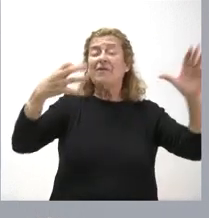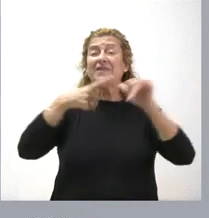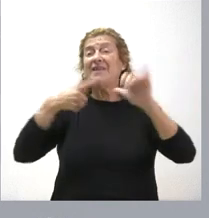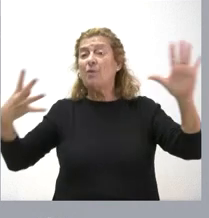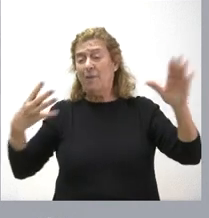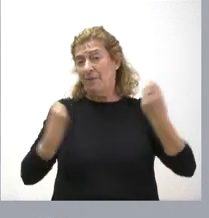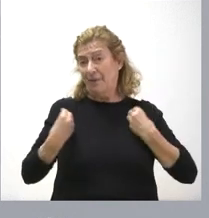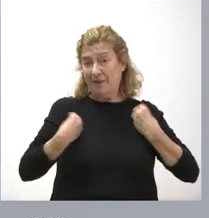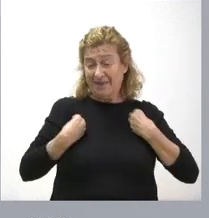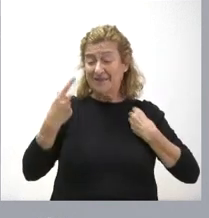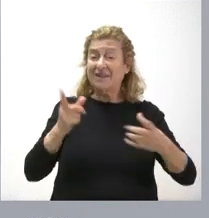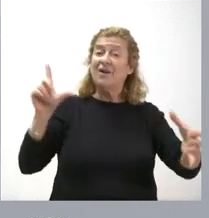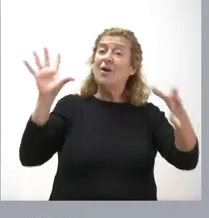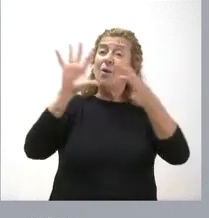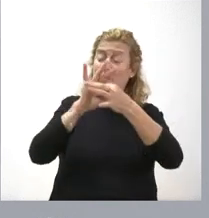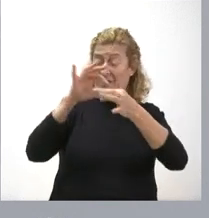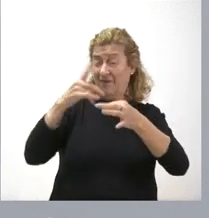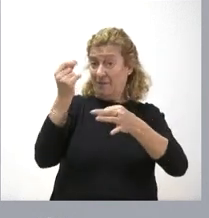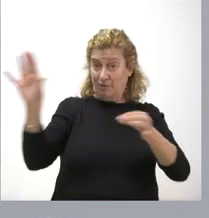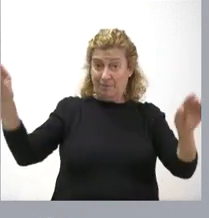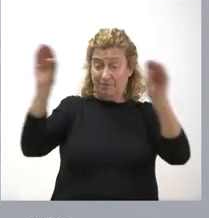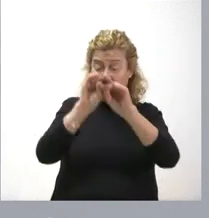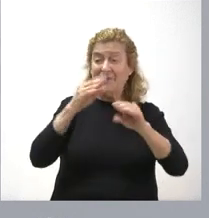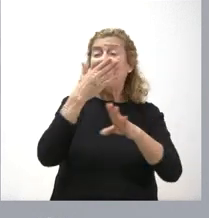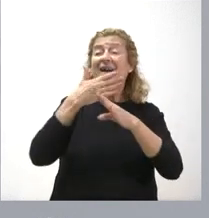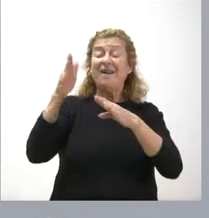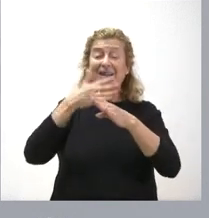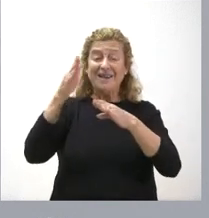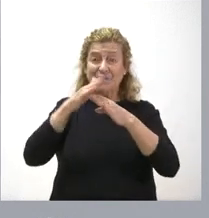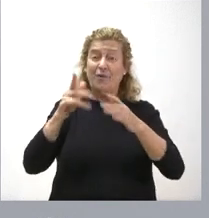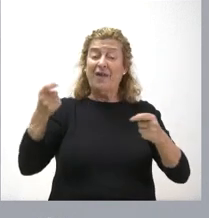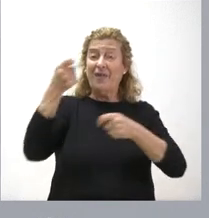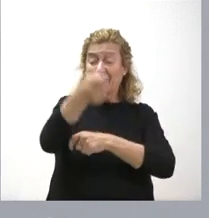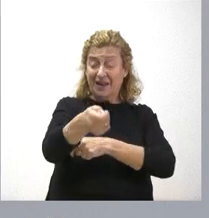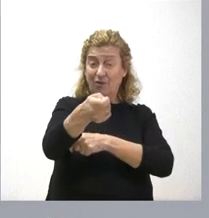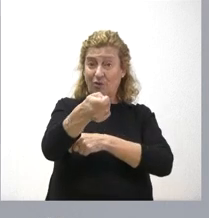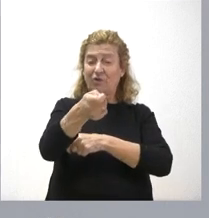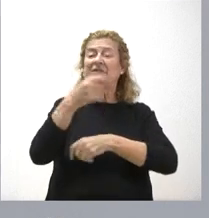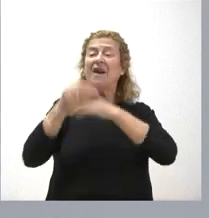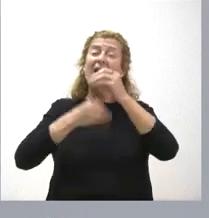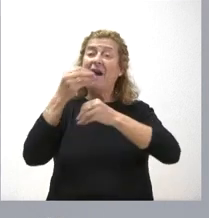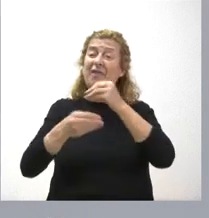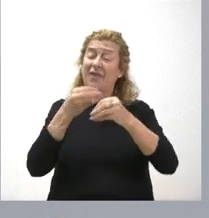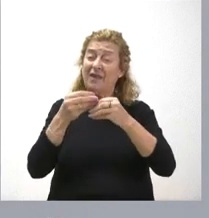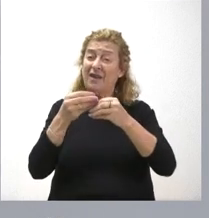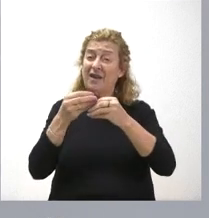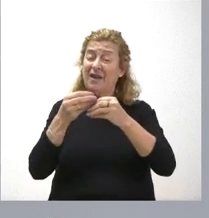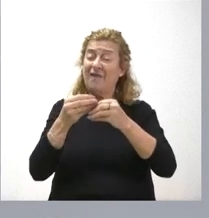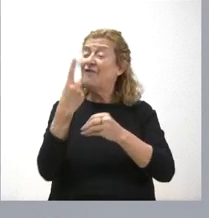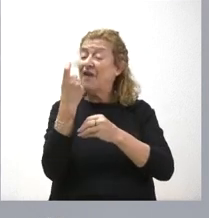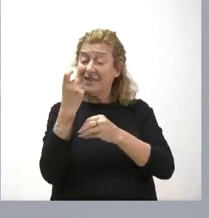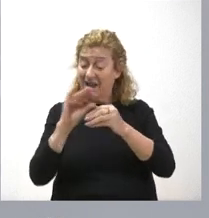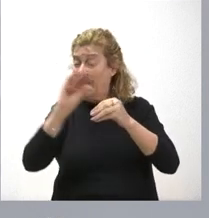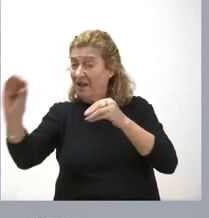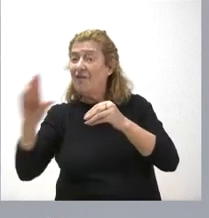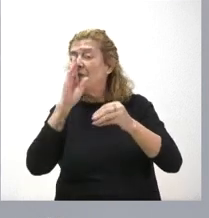une este importe, que es el resto de la transferencia, que se realizará lo que falta a